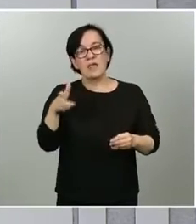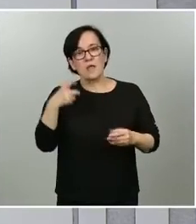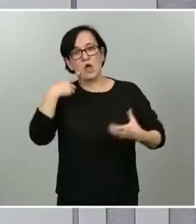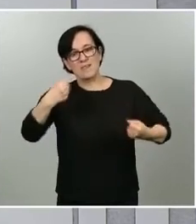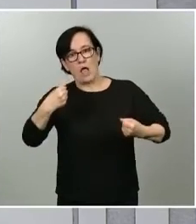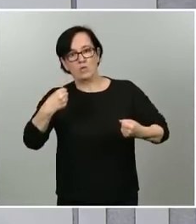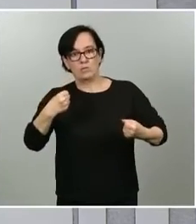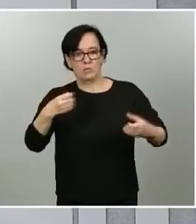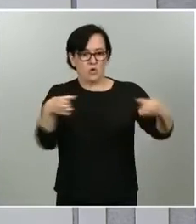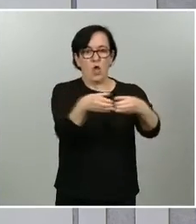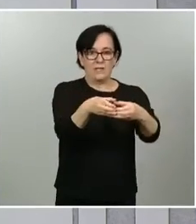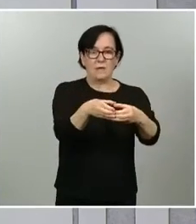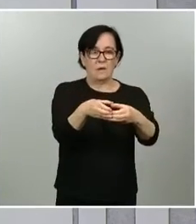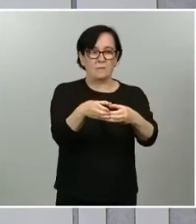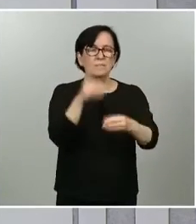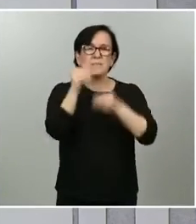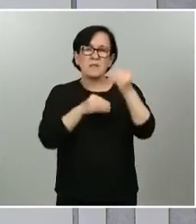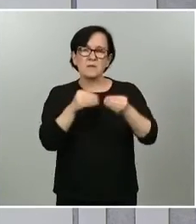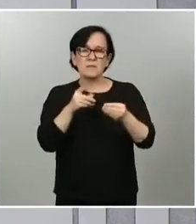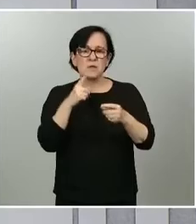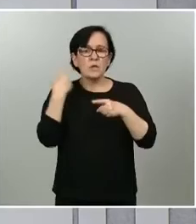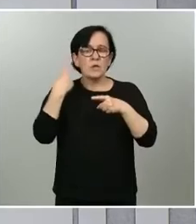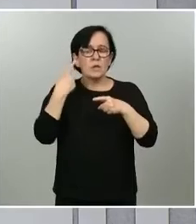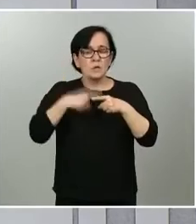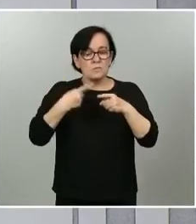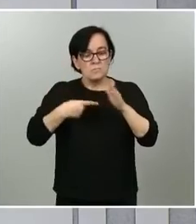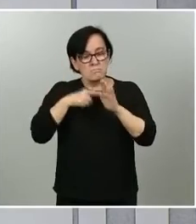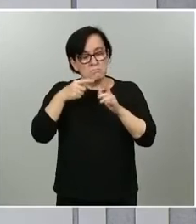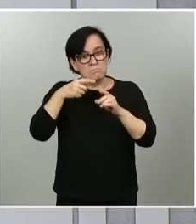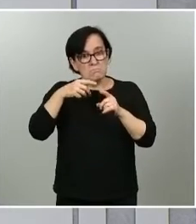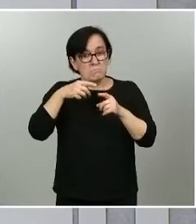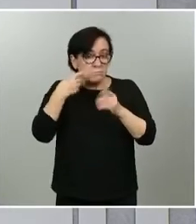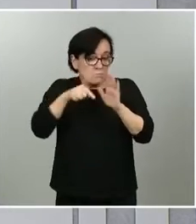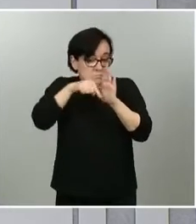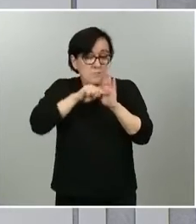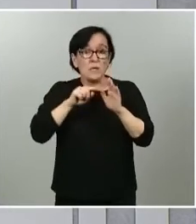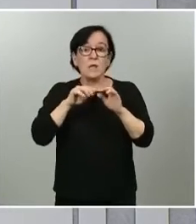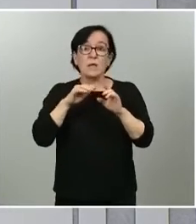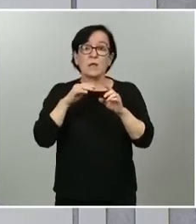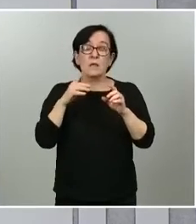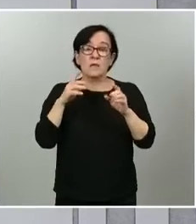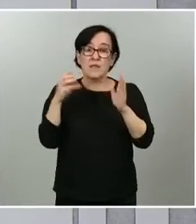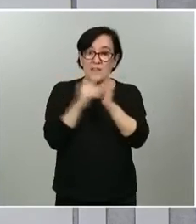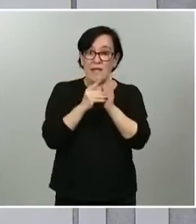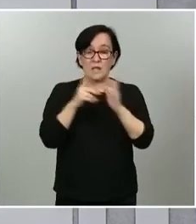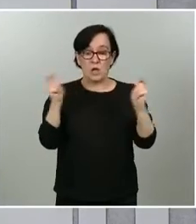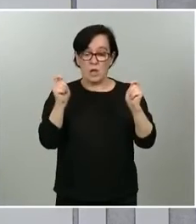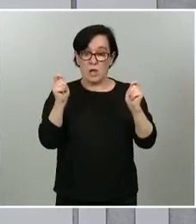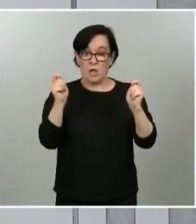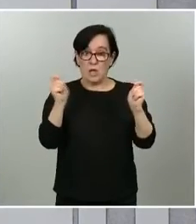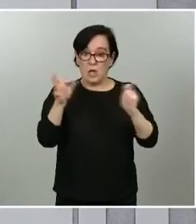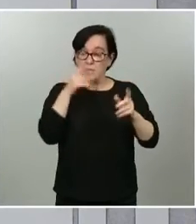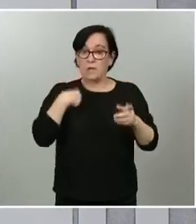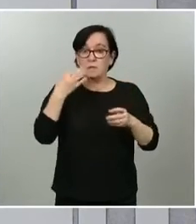y se hace a través de una herramienta de este decreto de alarma que obliga al congreso de los diputados a pronunciarse